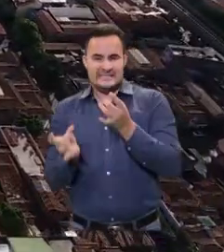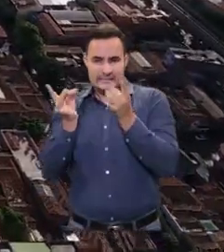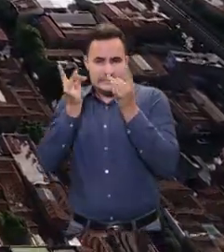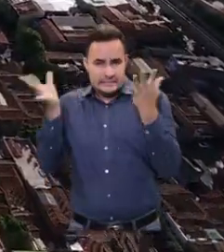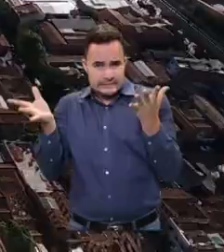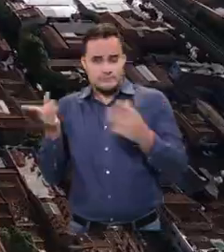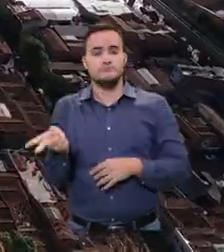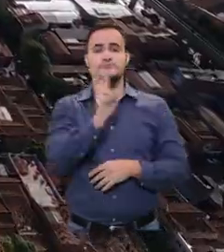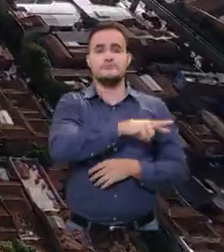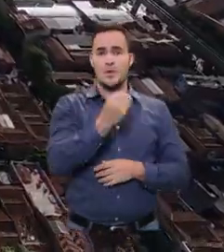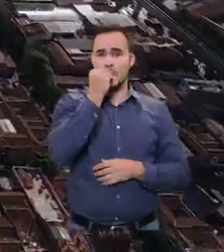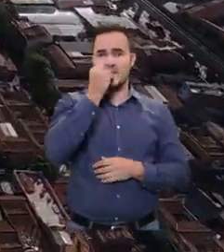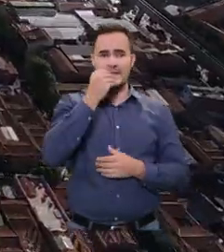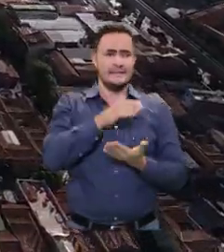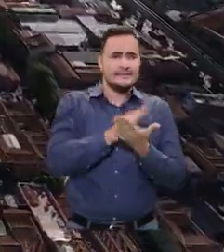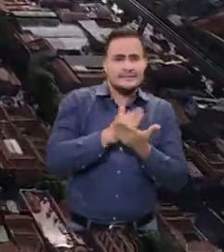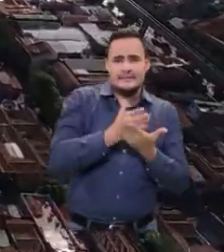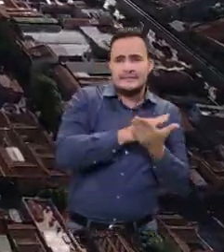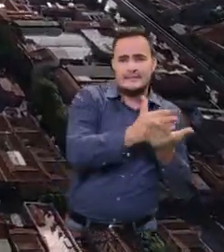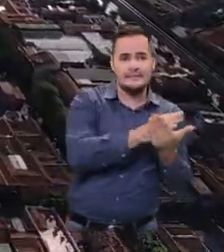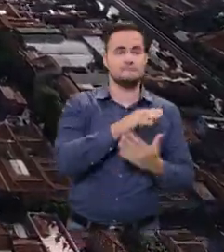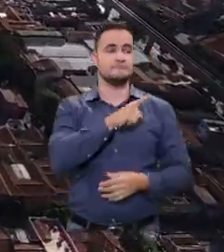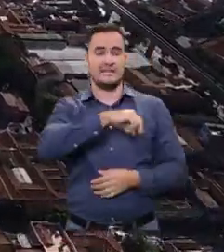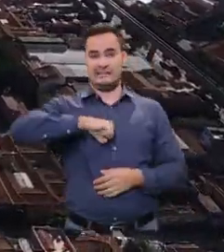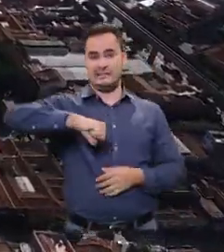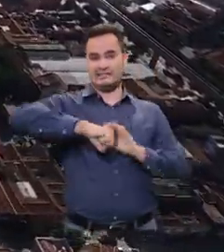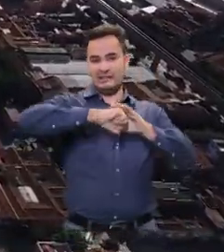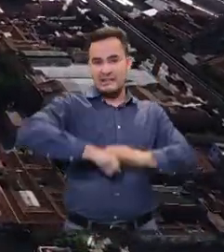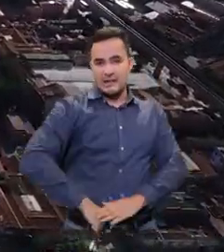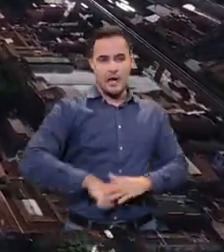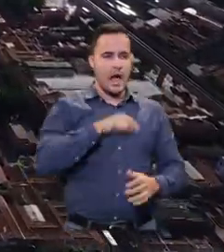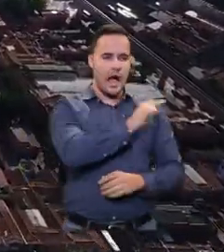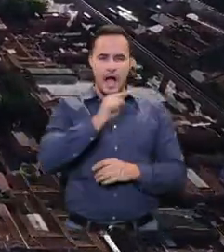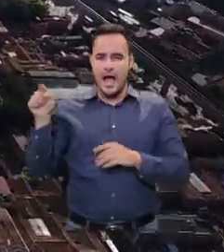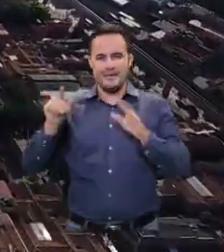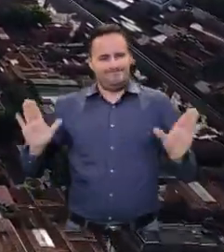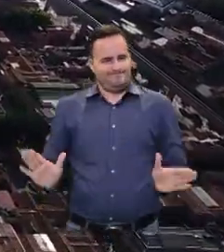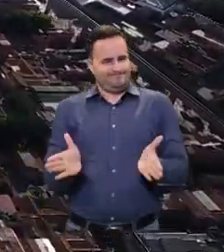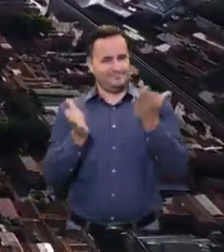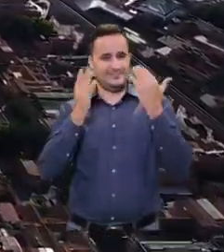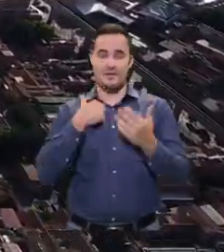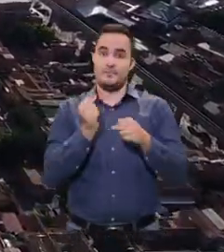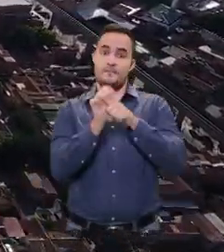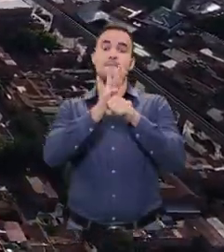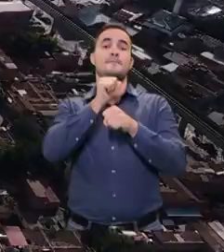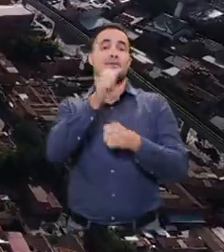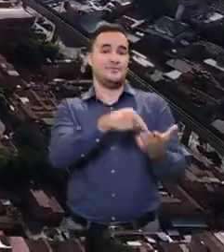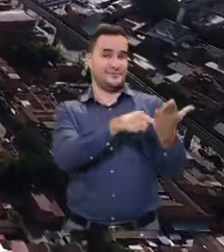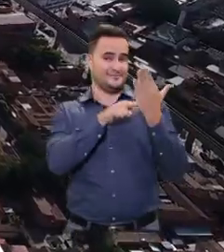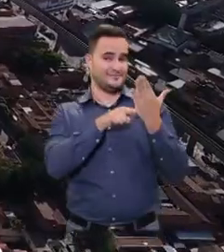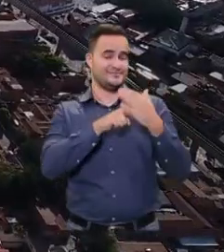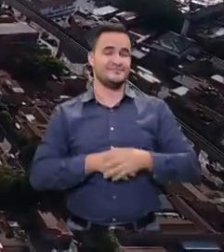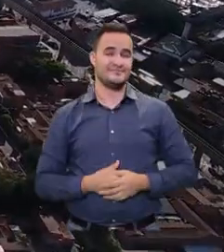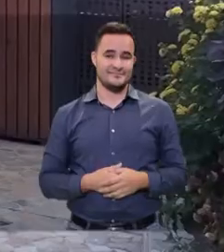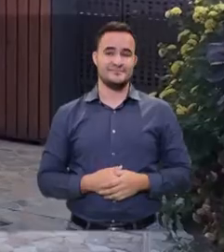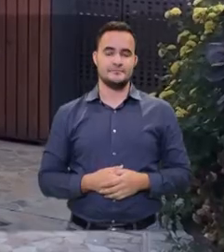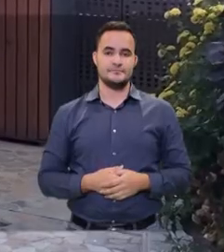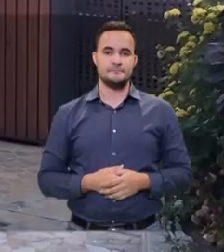de pobreza extrema, inseguridad alimentaria y vulneraciones de derechos, ahora más evidenciadas por la pandemia.